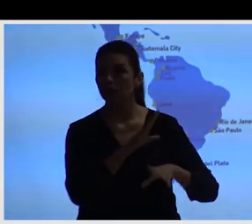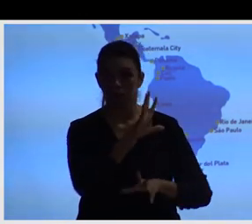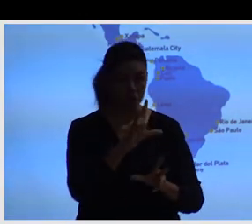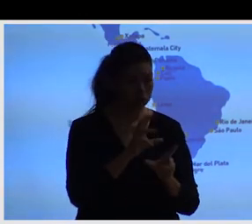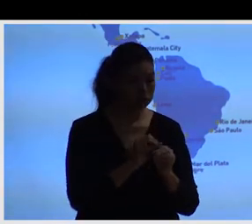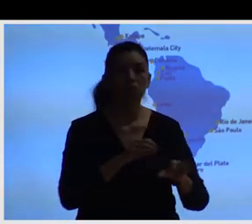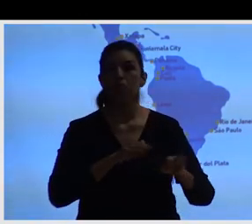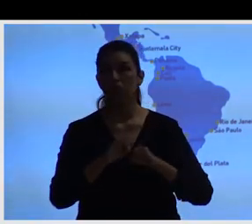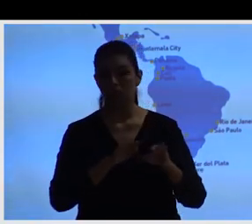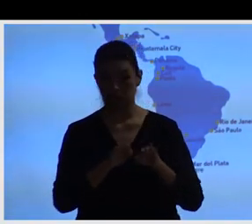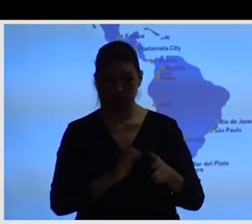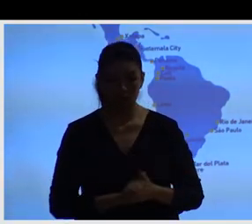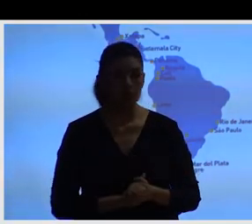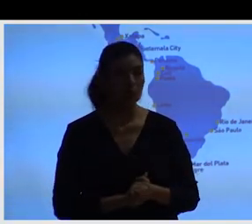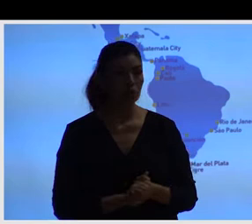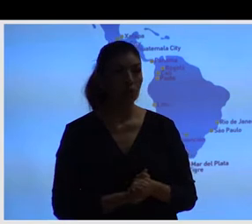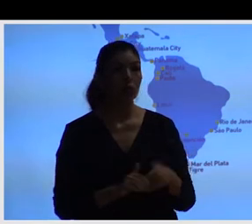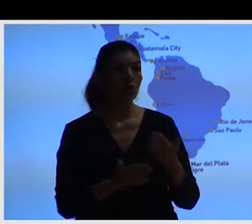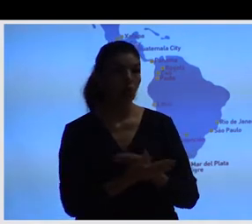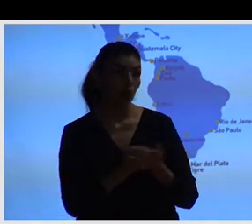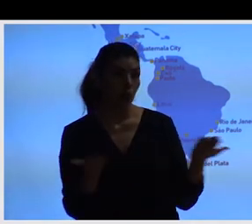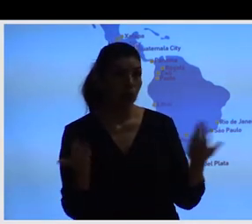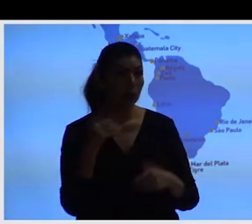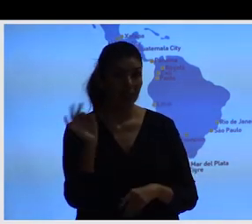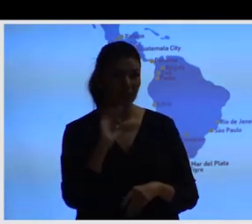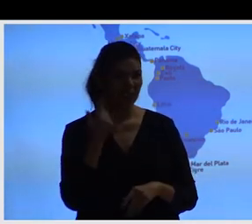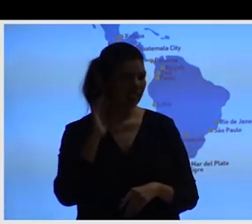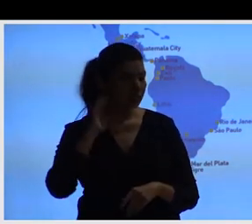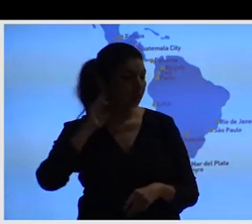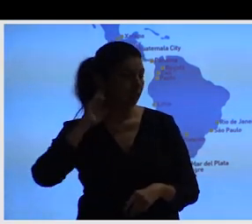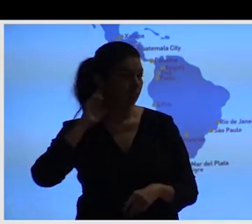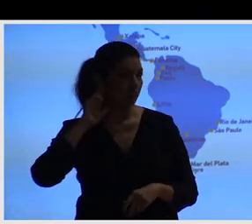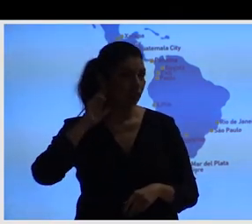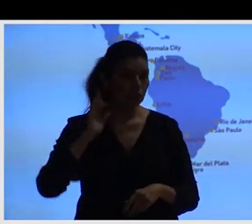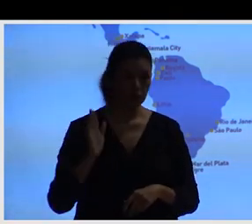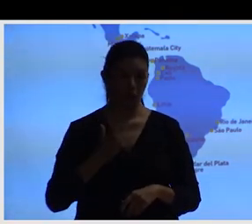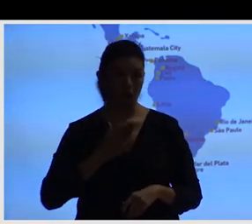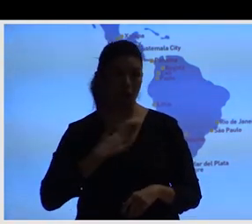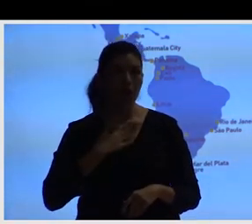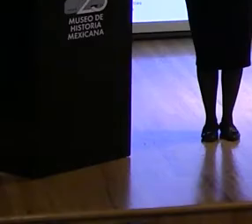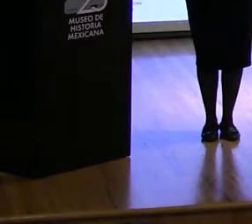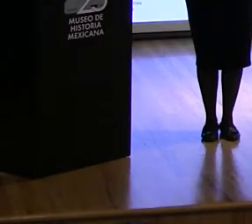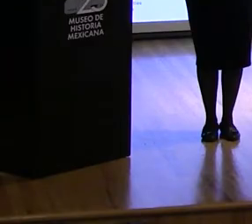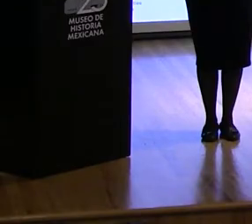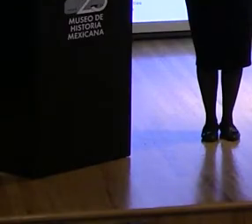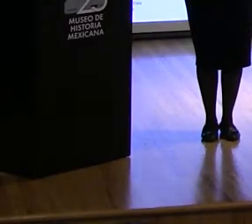internacional. Como han notado, yo no tengo un acento muy fuerte de California, yo soy italiano. Bueno,